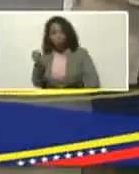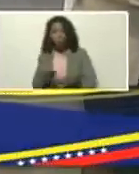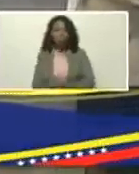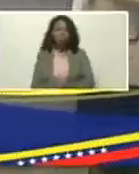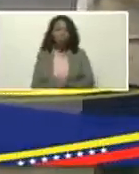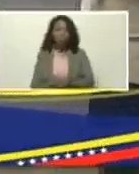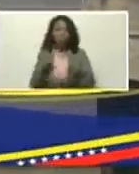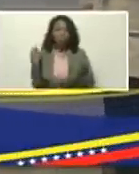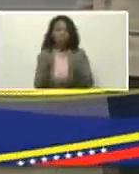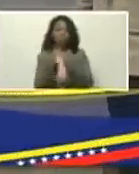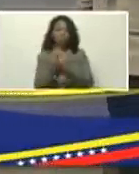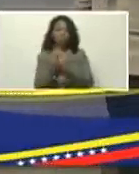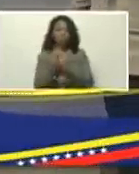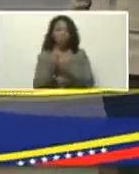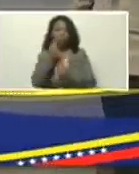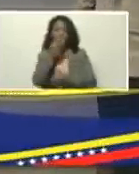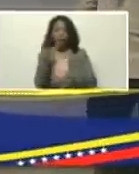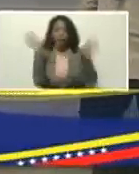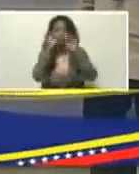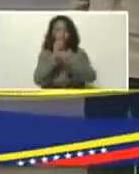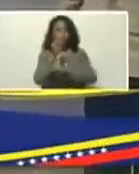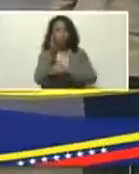Mi comandante, muy buena noche,